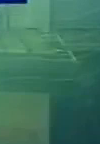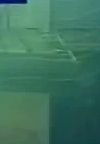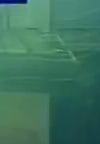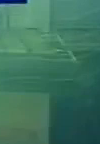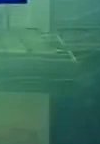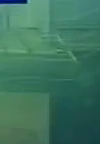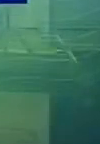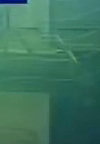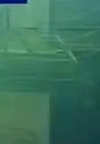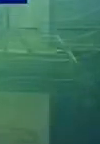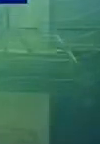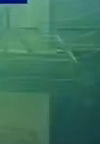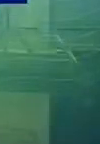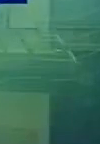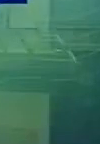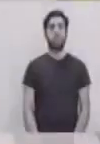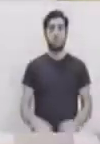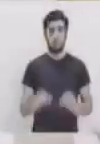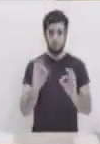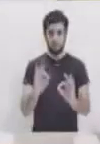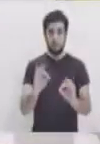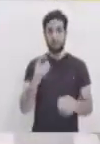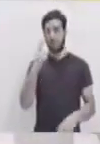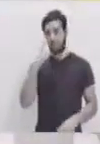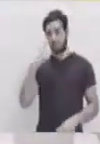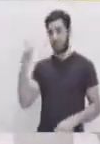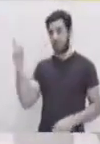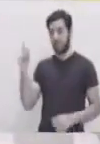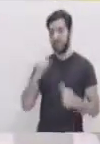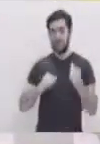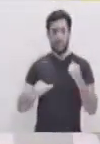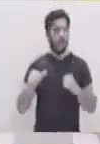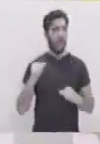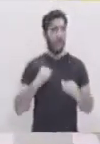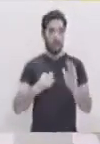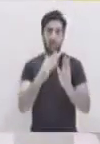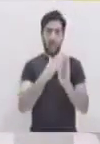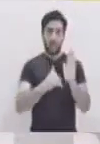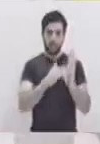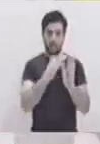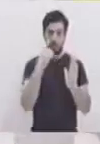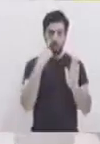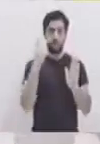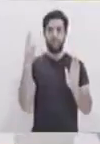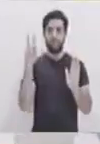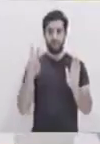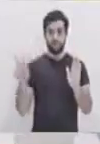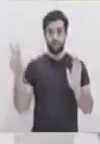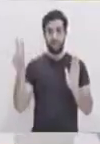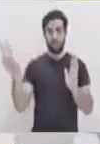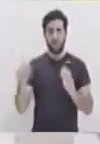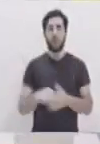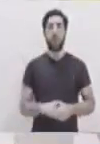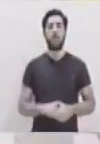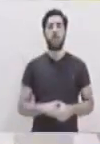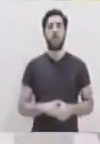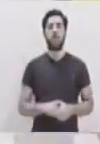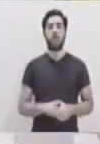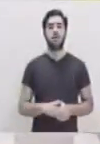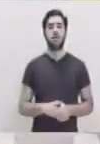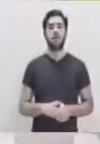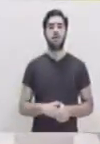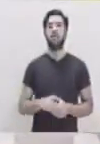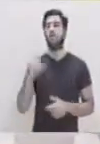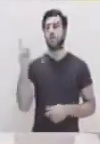Expresión Artística Bienvenidos a su segmento de Expresión Artística en el área de Artes